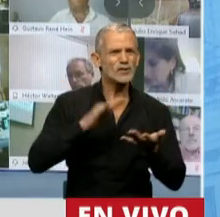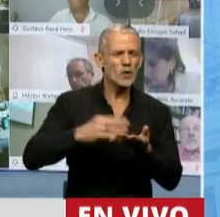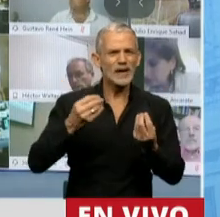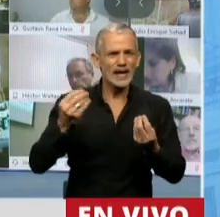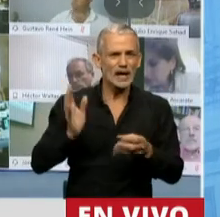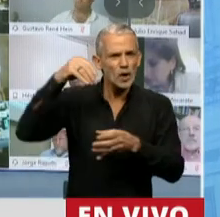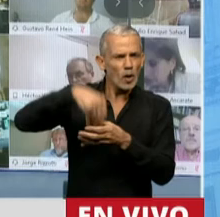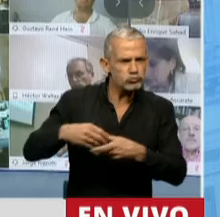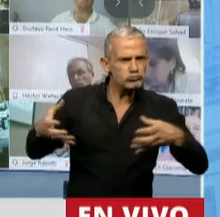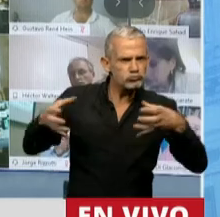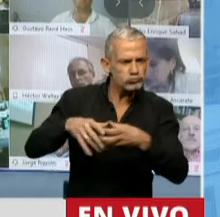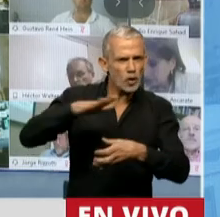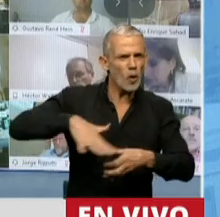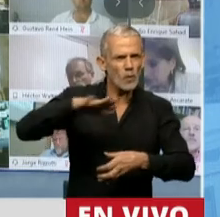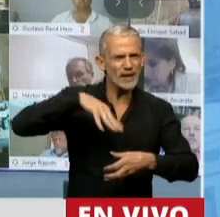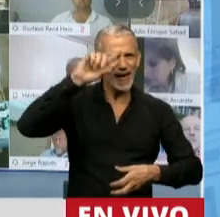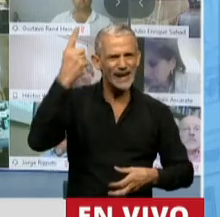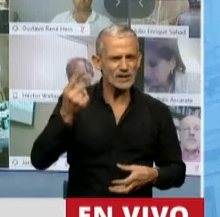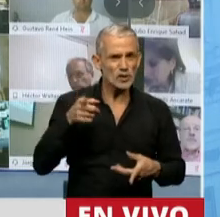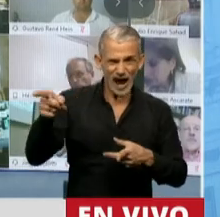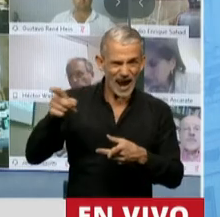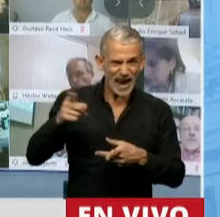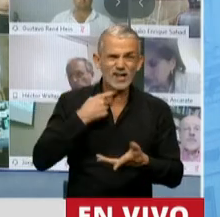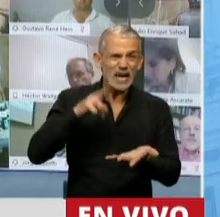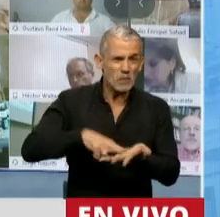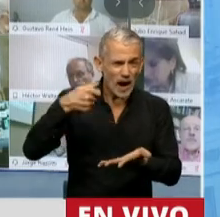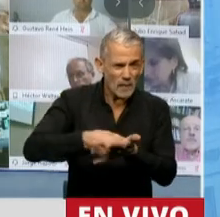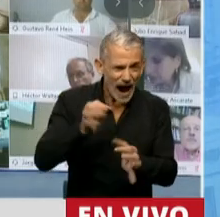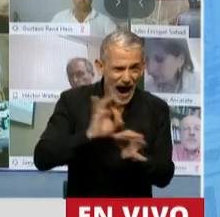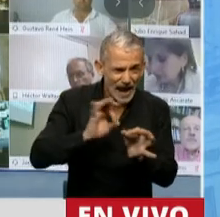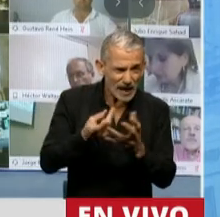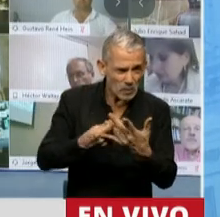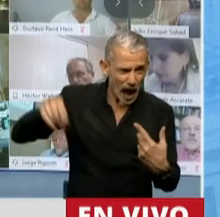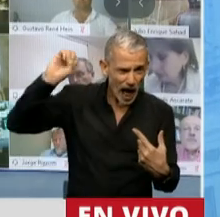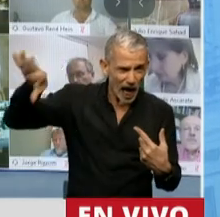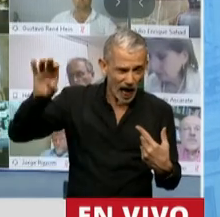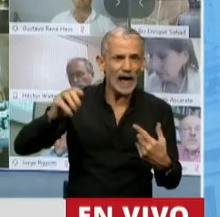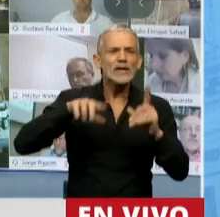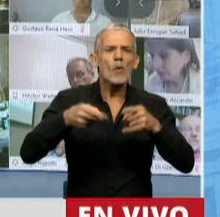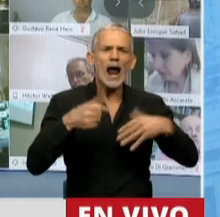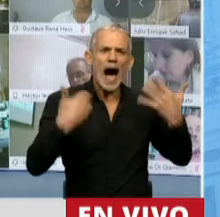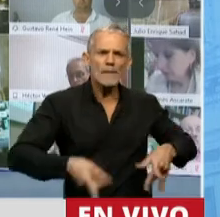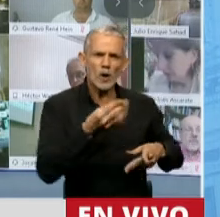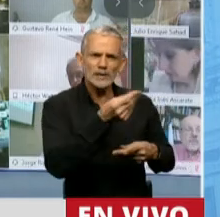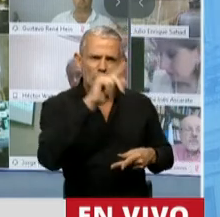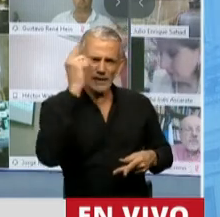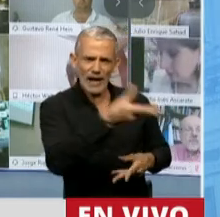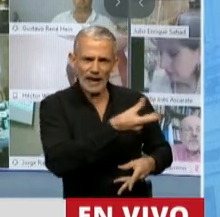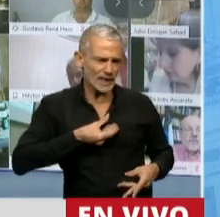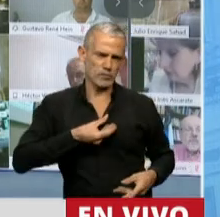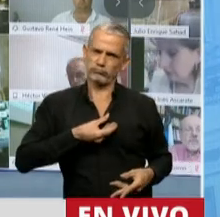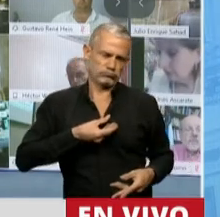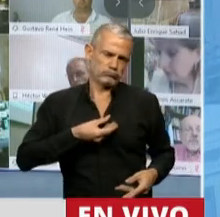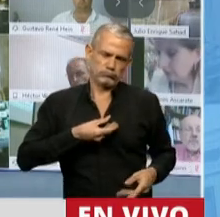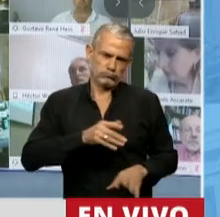formar parte de la comunidad nacional a la hora de pagar los impuestos saquen provecho de los recursos públicos que se